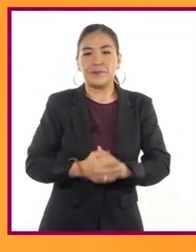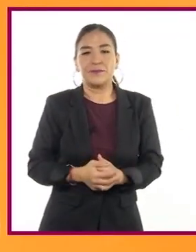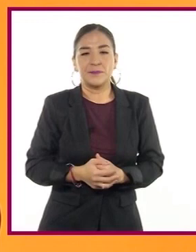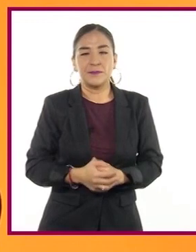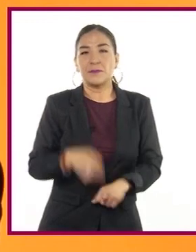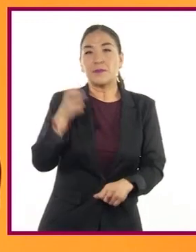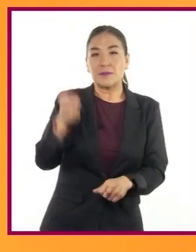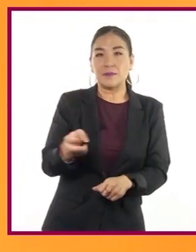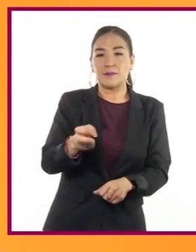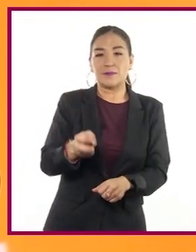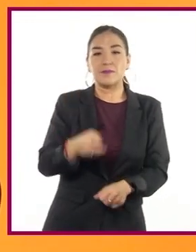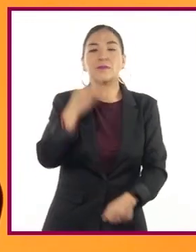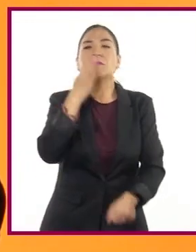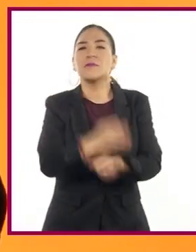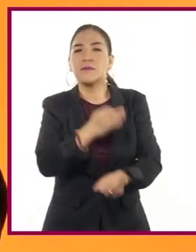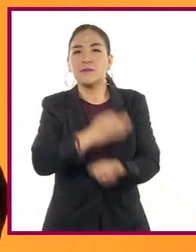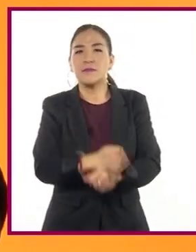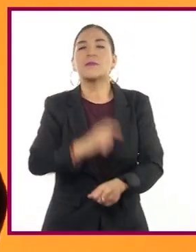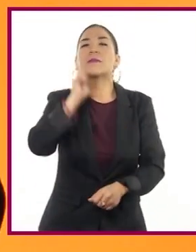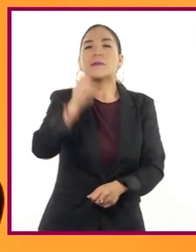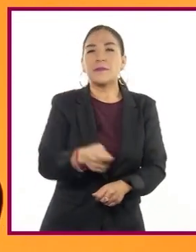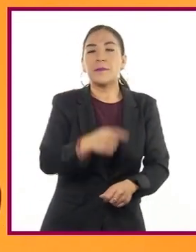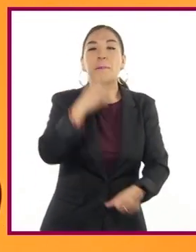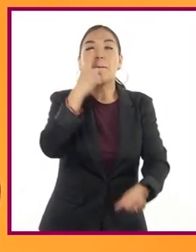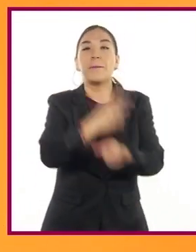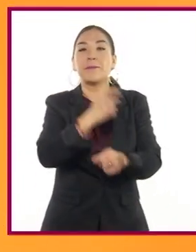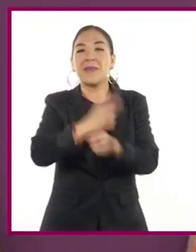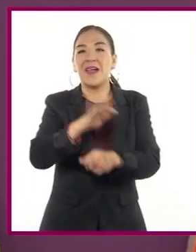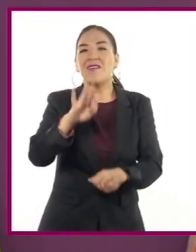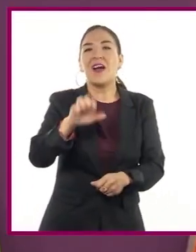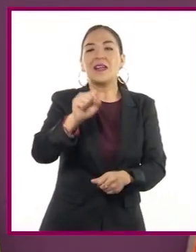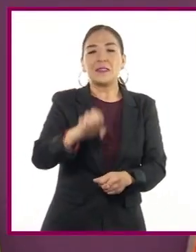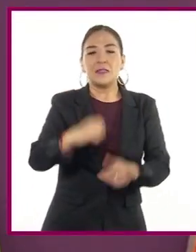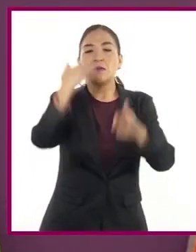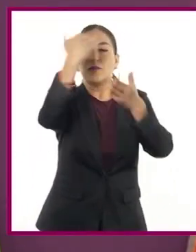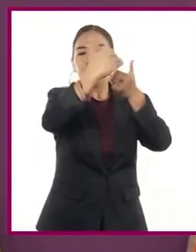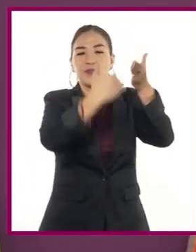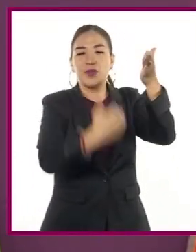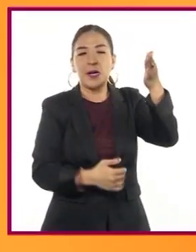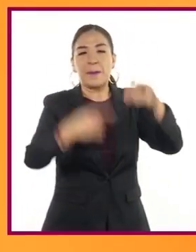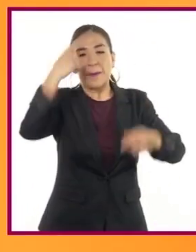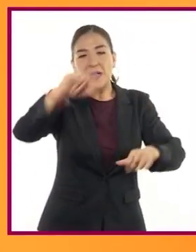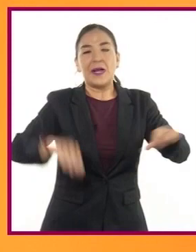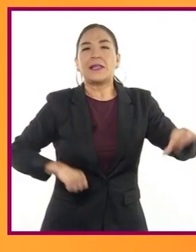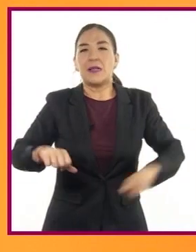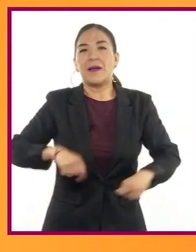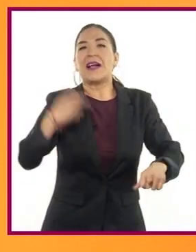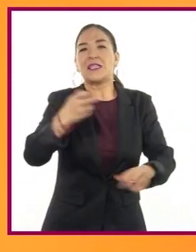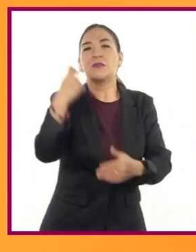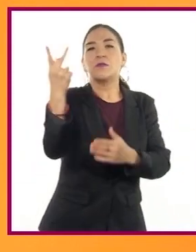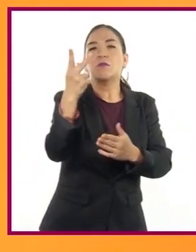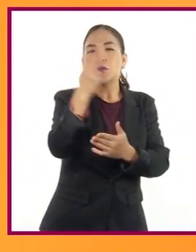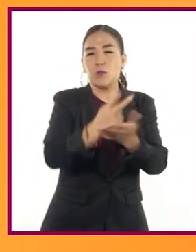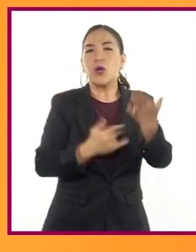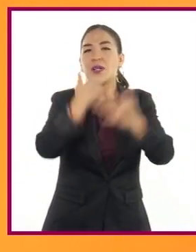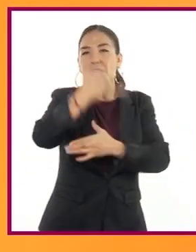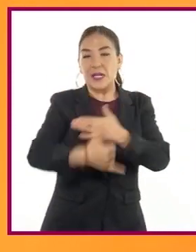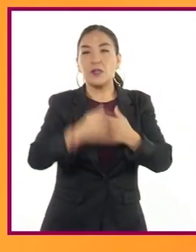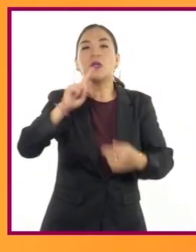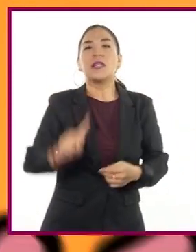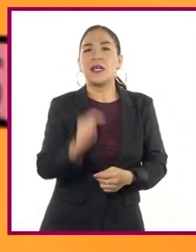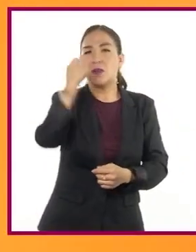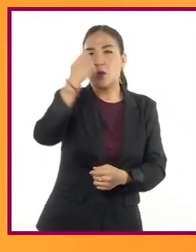En esto consiste la primera fase a desarrollar de nuestro proyecto tecnológico, la cual